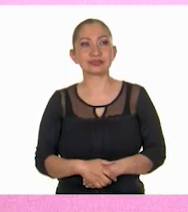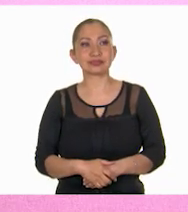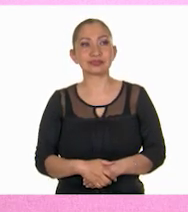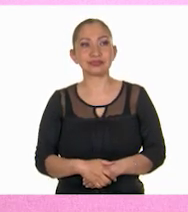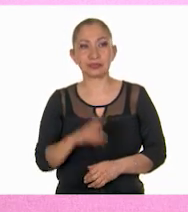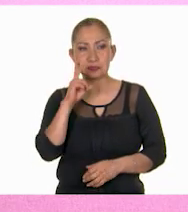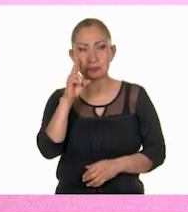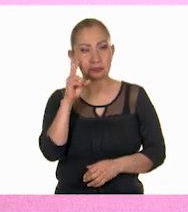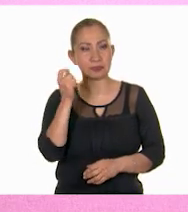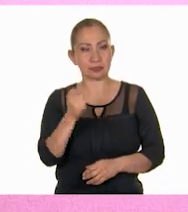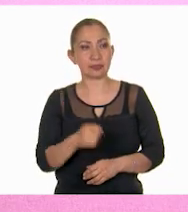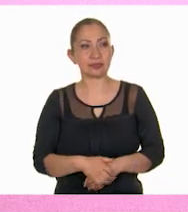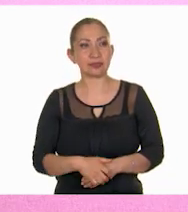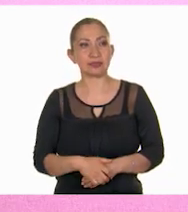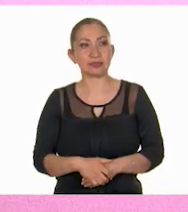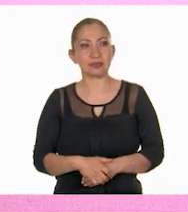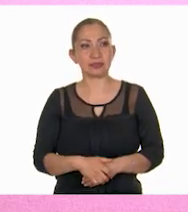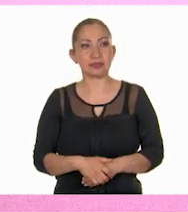Vamos a ver. Pregunta.